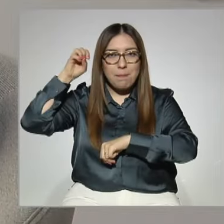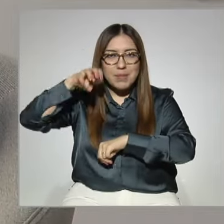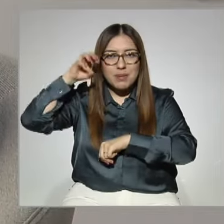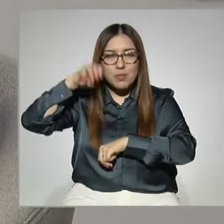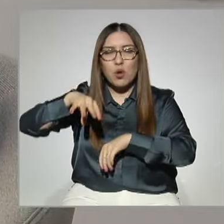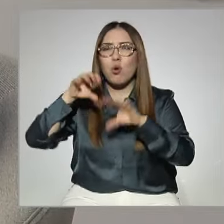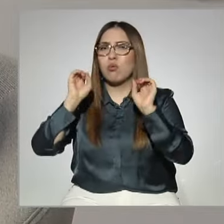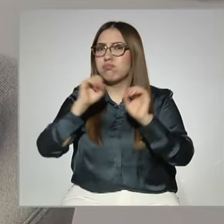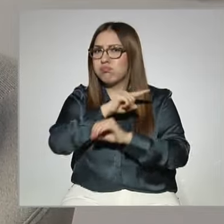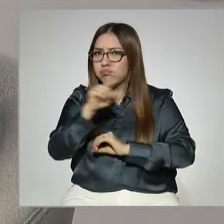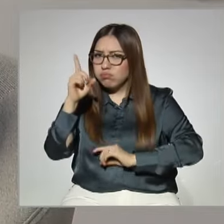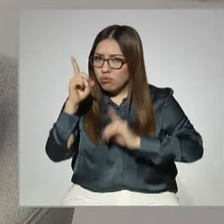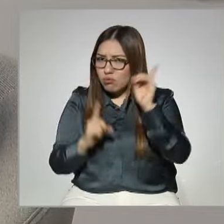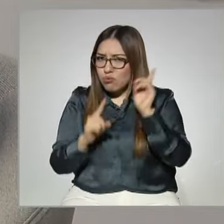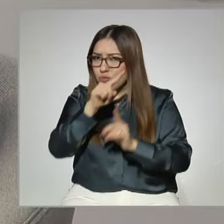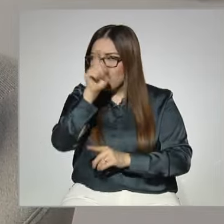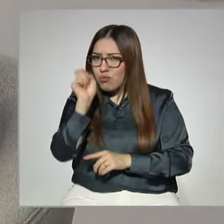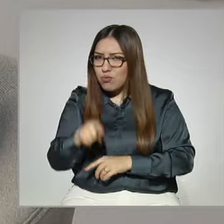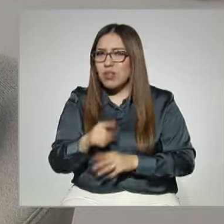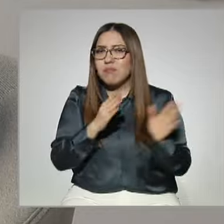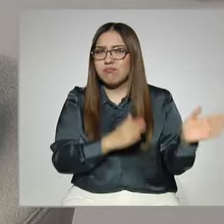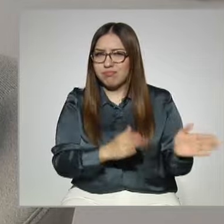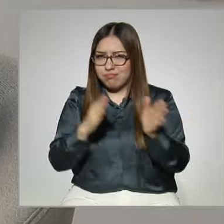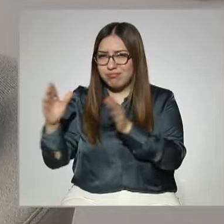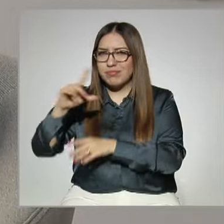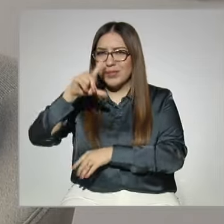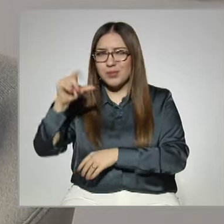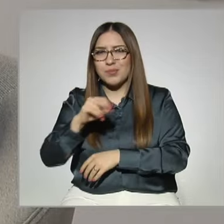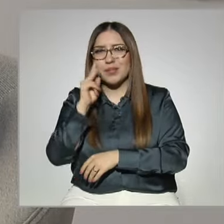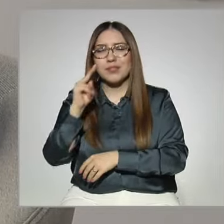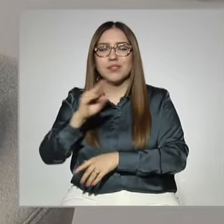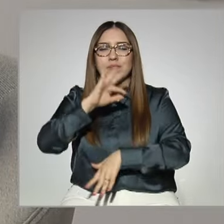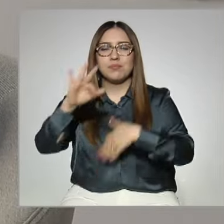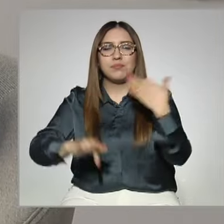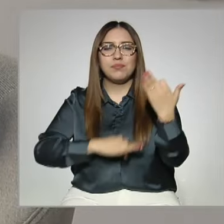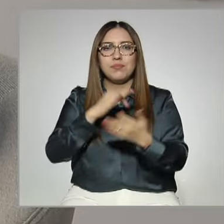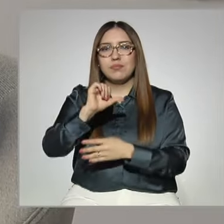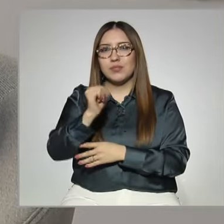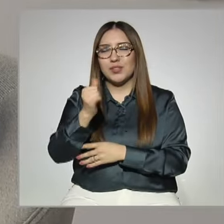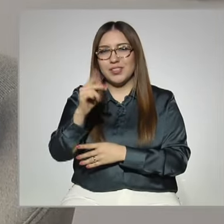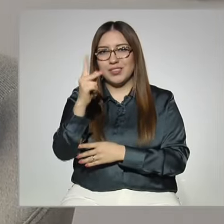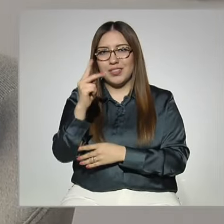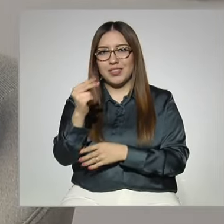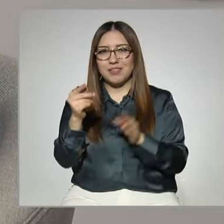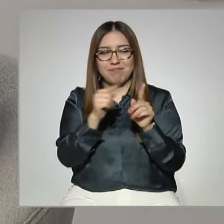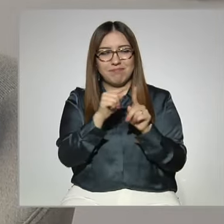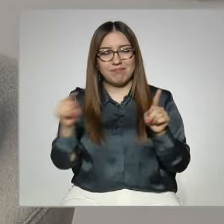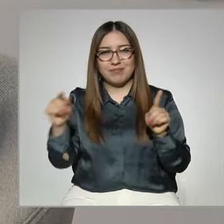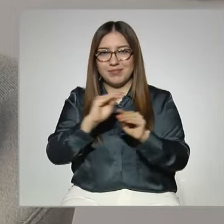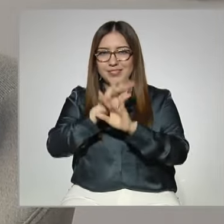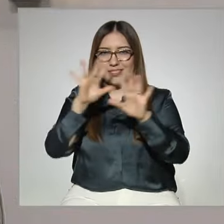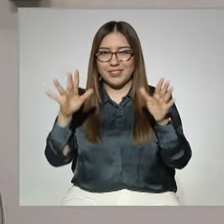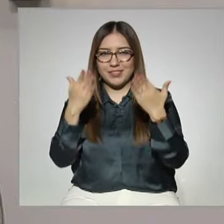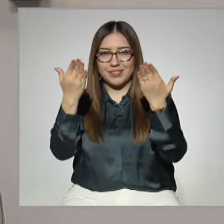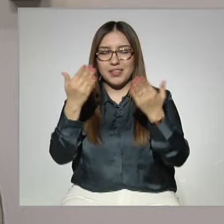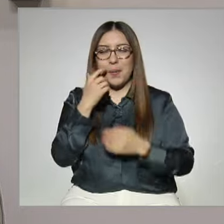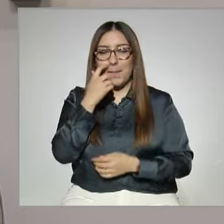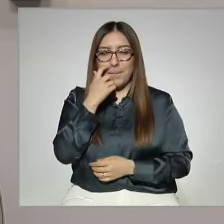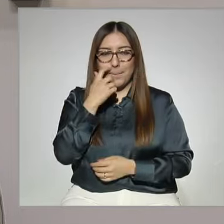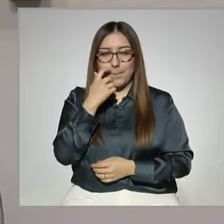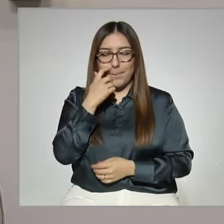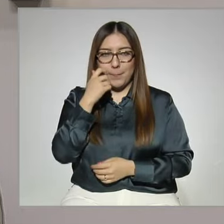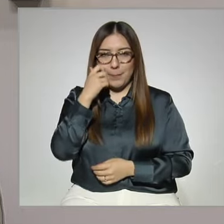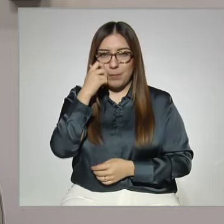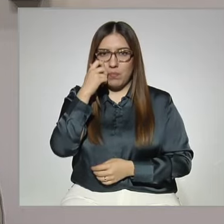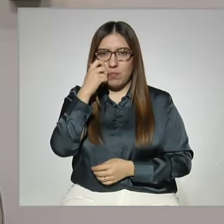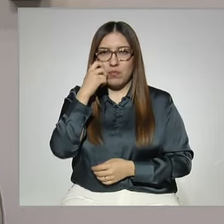para verlo después, también lo pueden ver y toda la programación del 11 y aquí vamos a estar, como siempre, muy pendientes de todo. Muchas gracias Diana